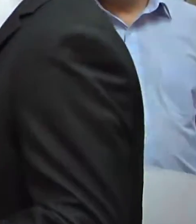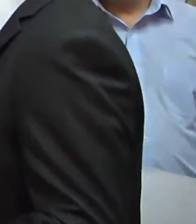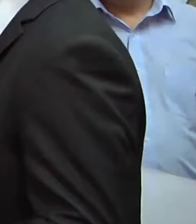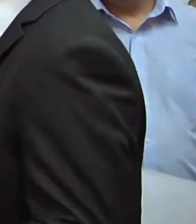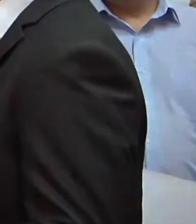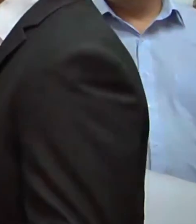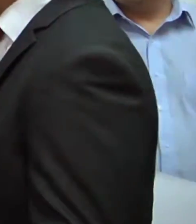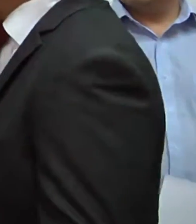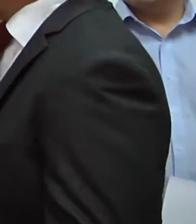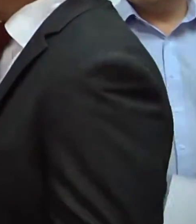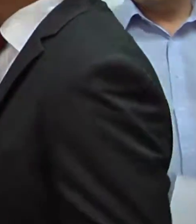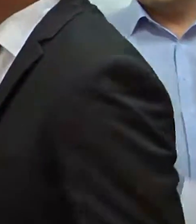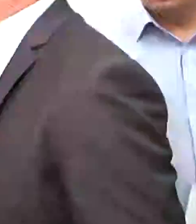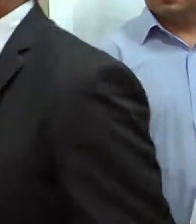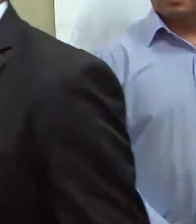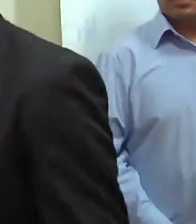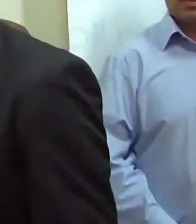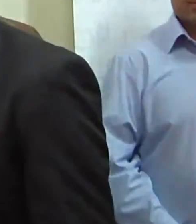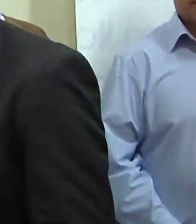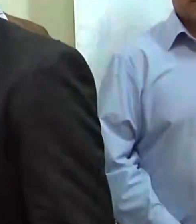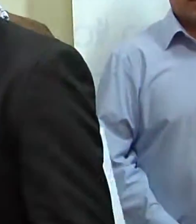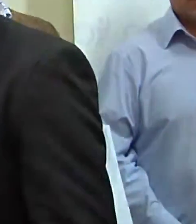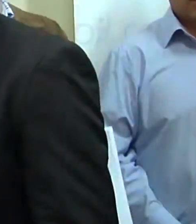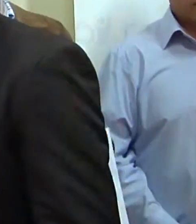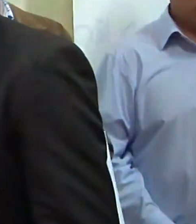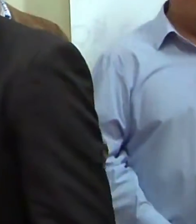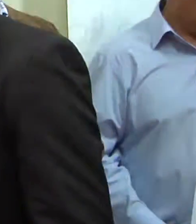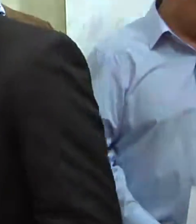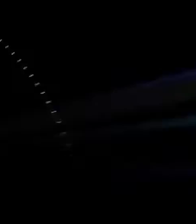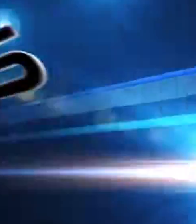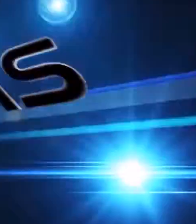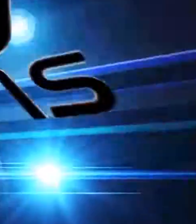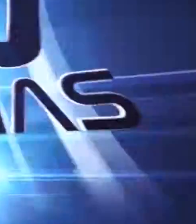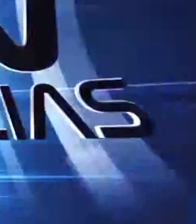Gracias. Gracias.